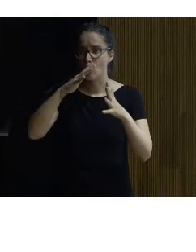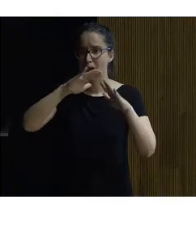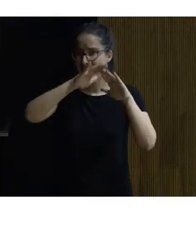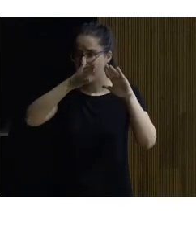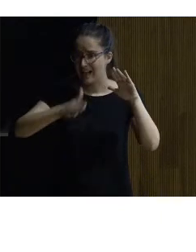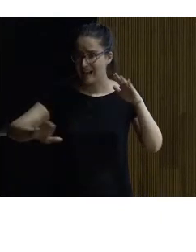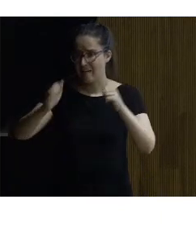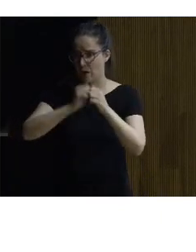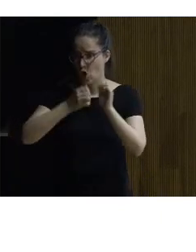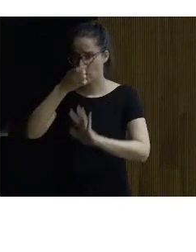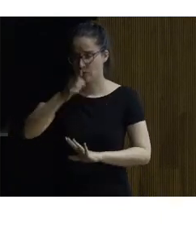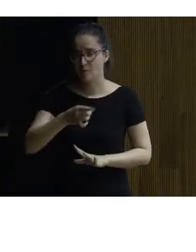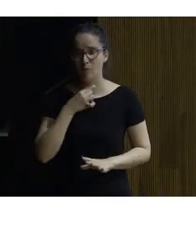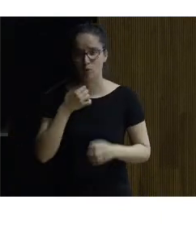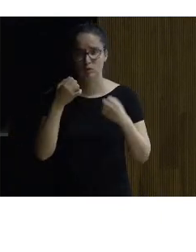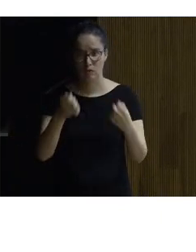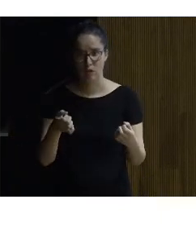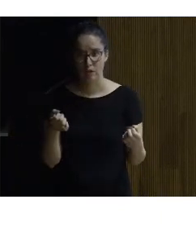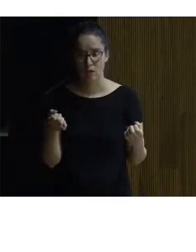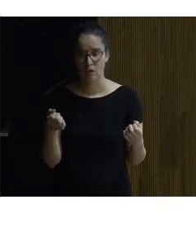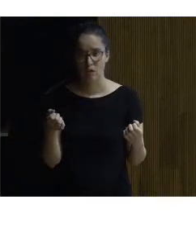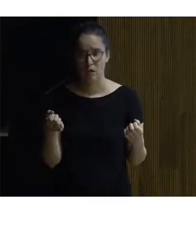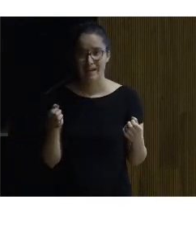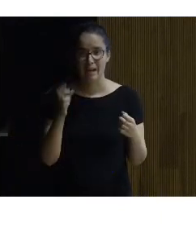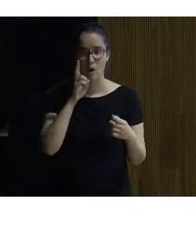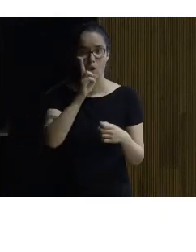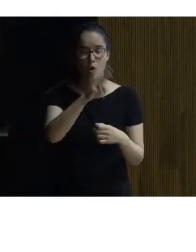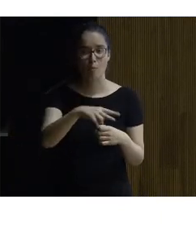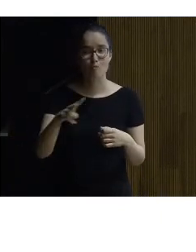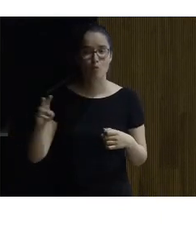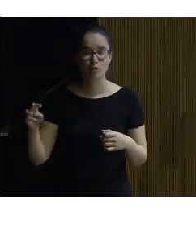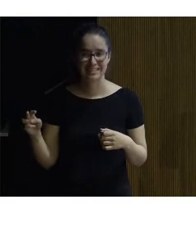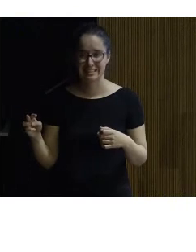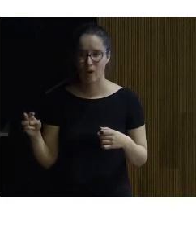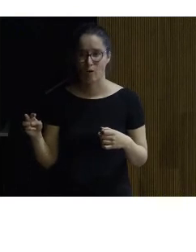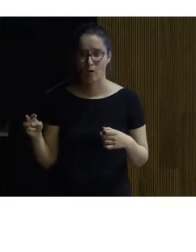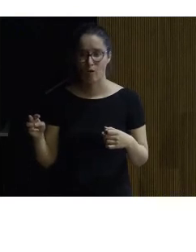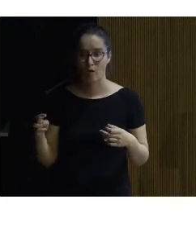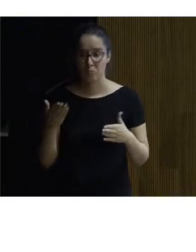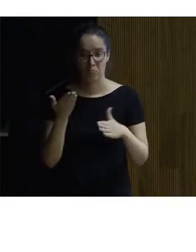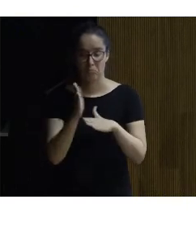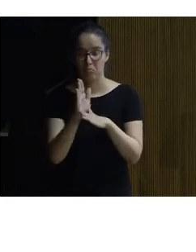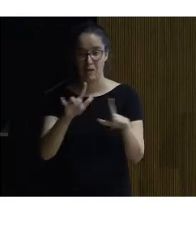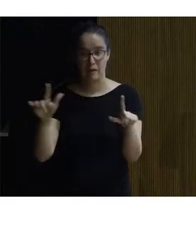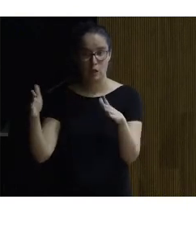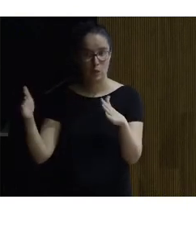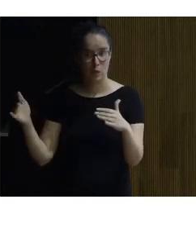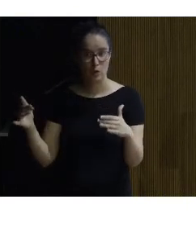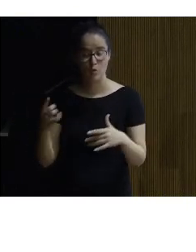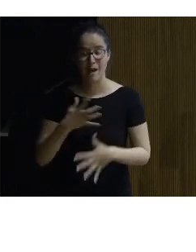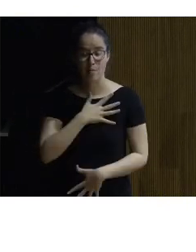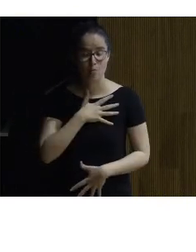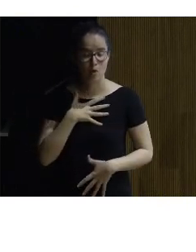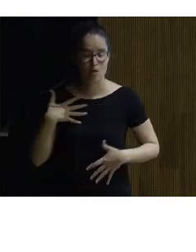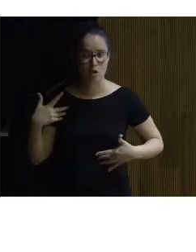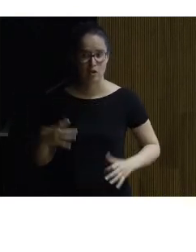ese interior me gusta mucho el museo desnudo el museo sin nada que mostrar tiene una emoción